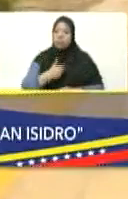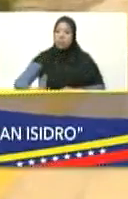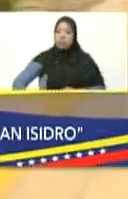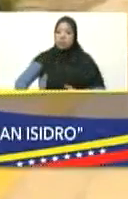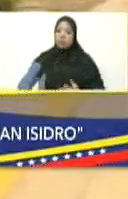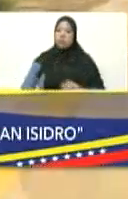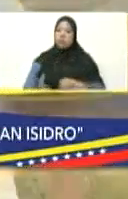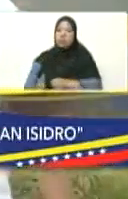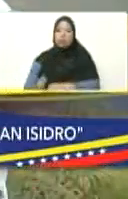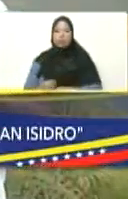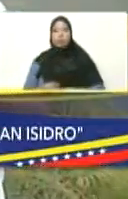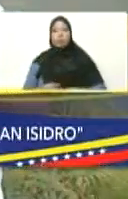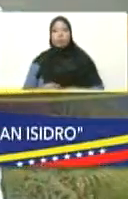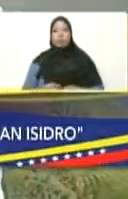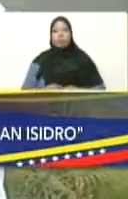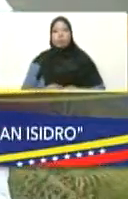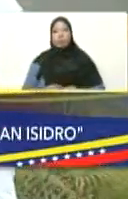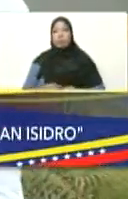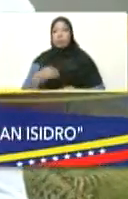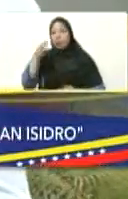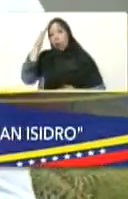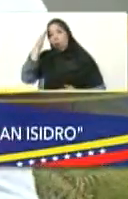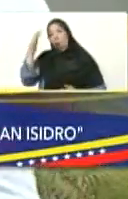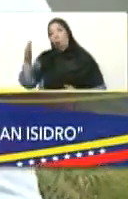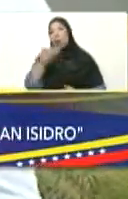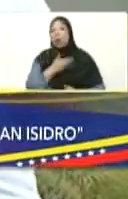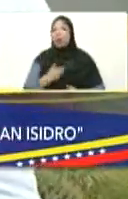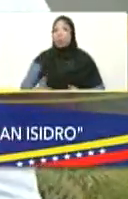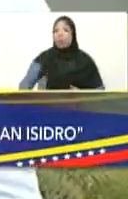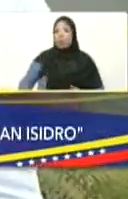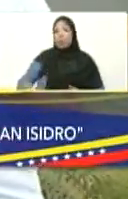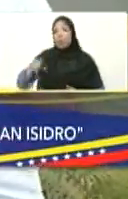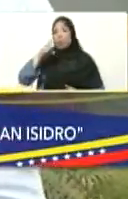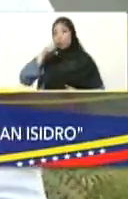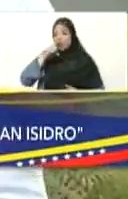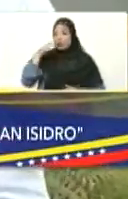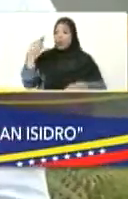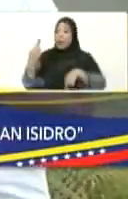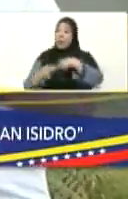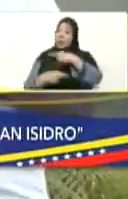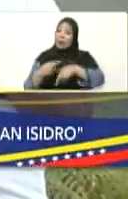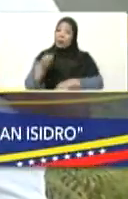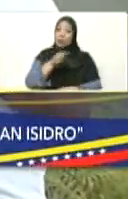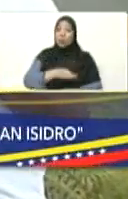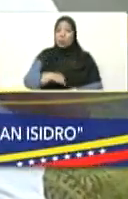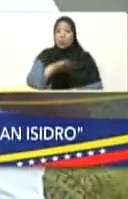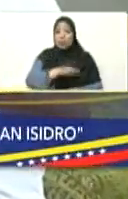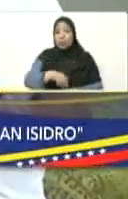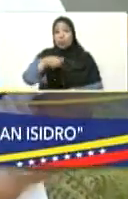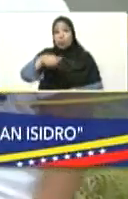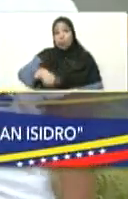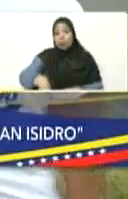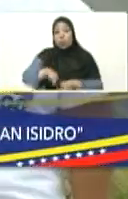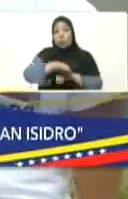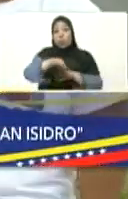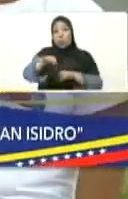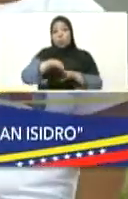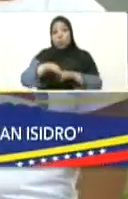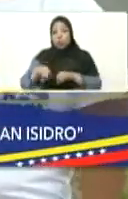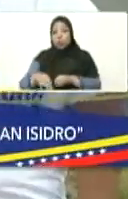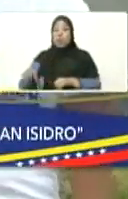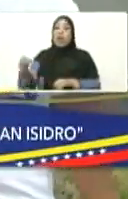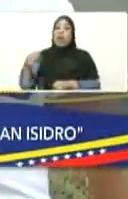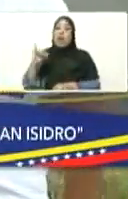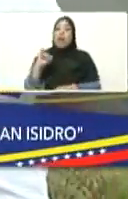Buenas tardes, presidente. Un saludo revolucionario y socialista le damos desde aquí del urbanismo San Isidro